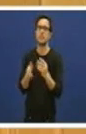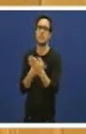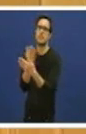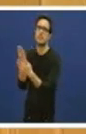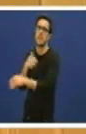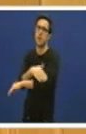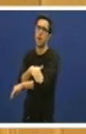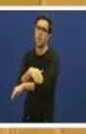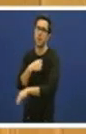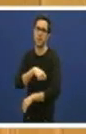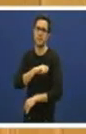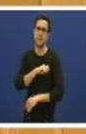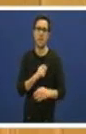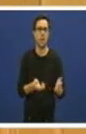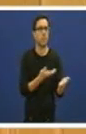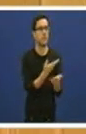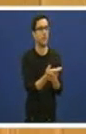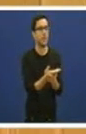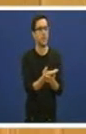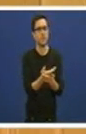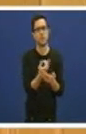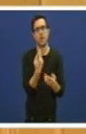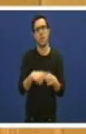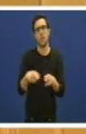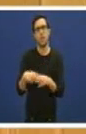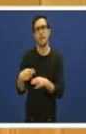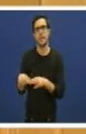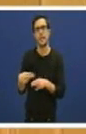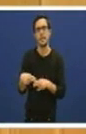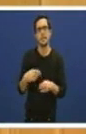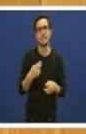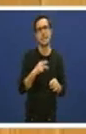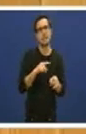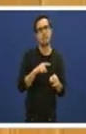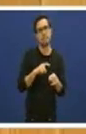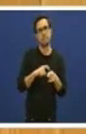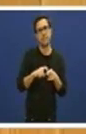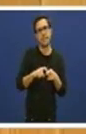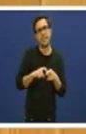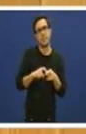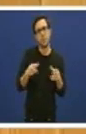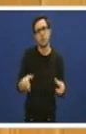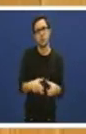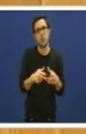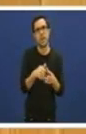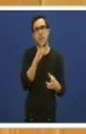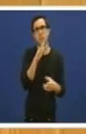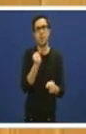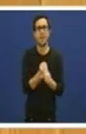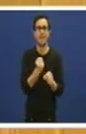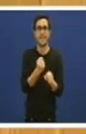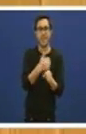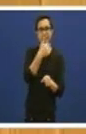é tamén que se habilite toda unha serie de medidas de carácter social porque, precisamente, os traballadores e